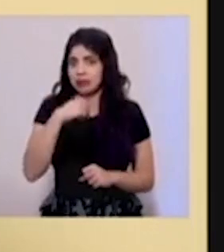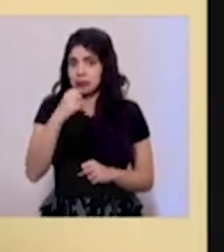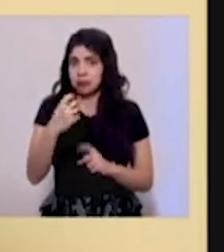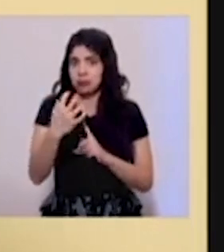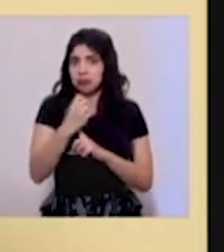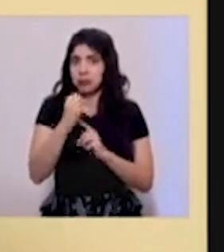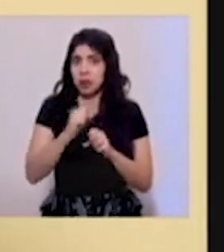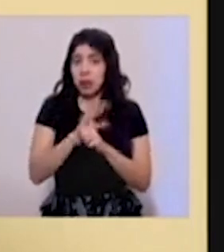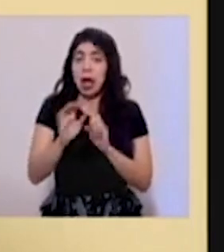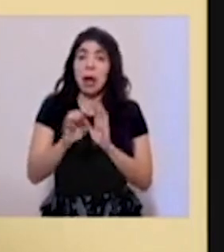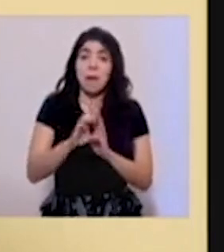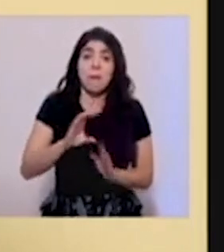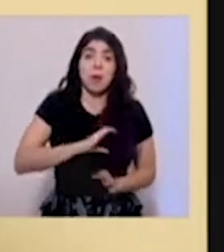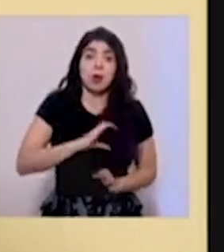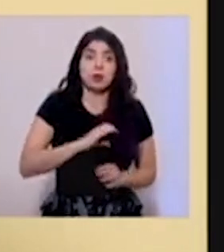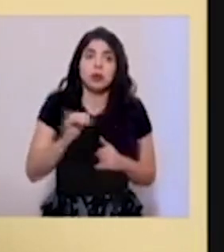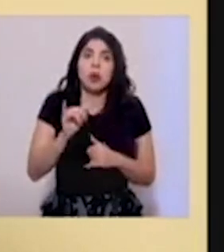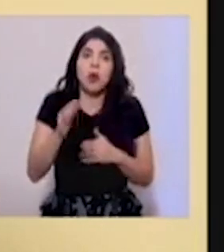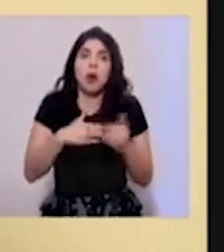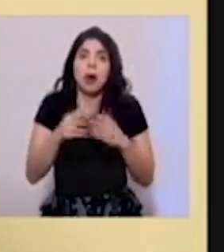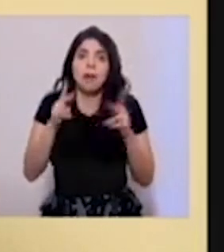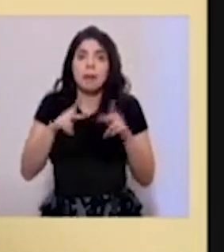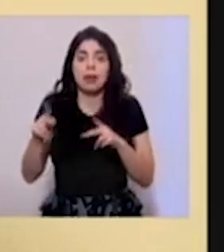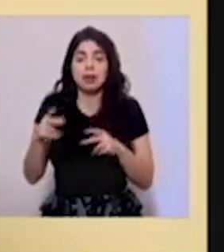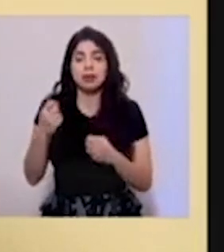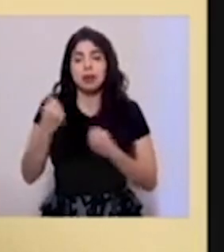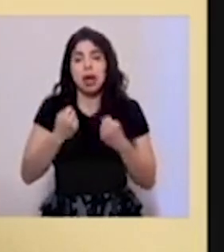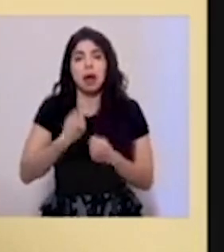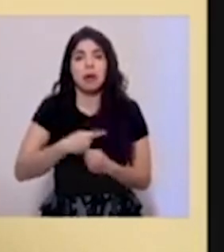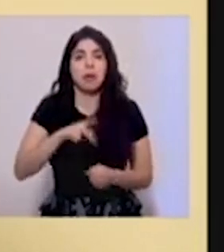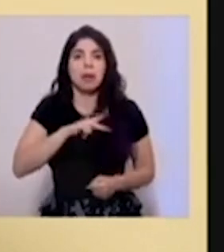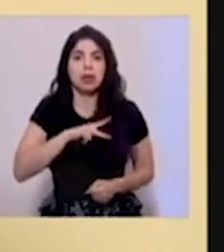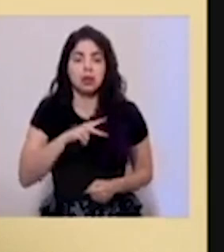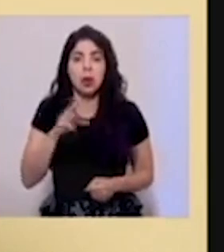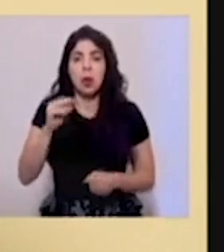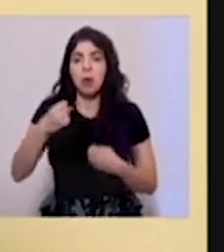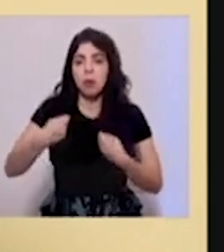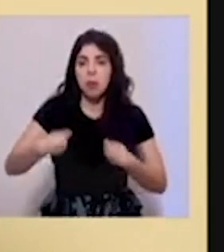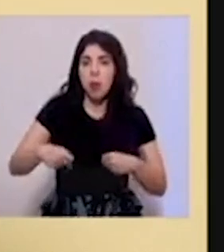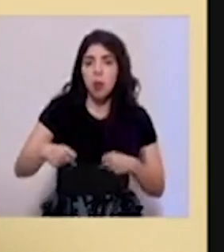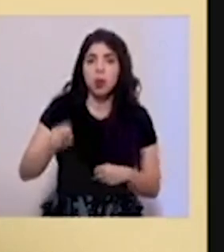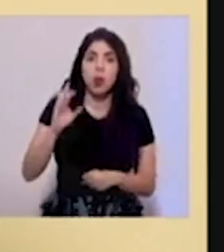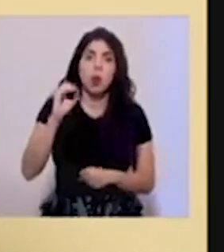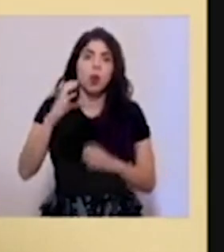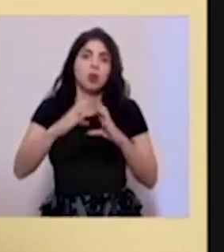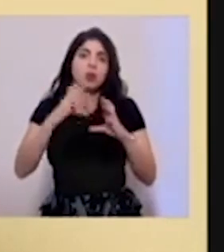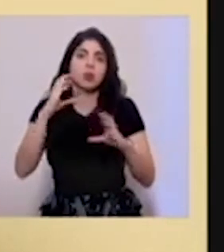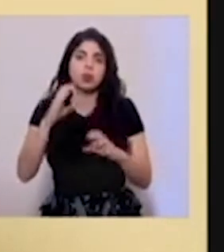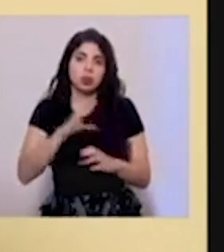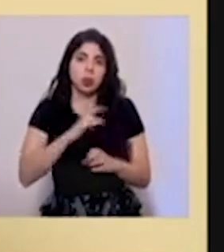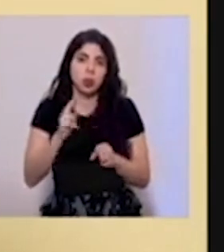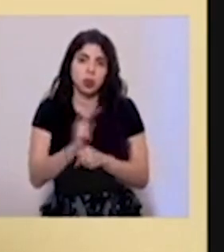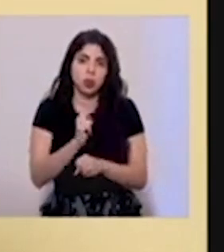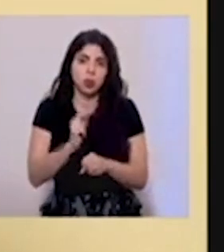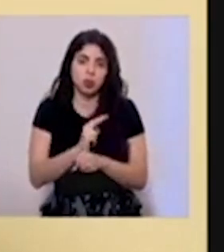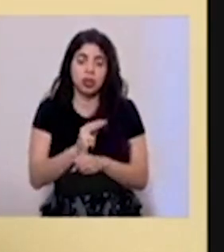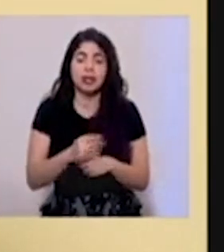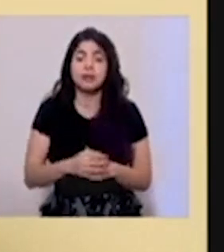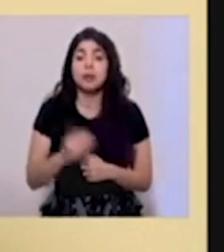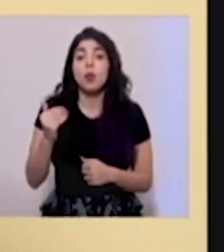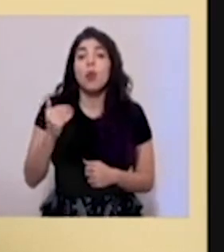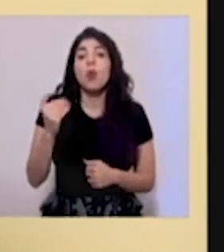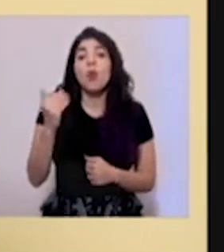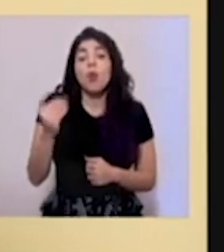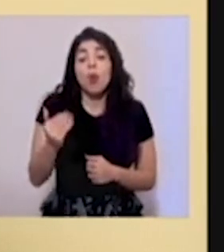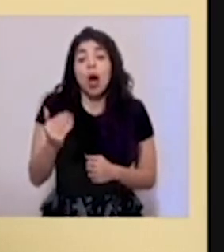pues un policía, como muchos ciudadanos, pues se transportará en su vehículo personal, su motocicleta o en un autobús. Cuando ya hay un